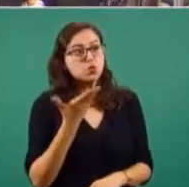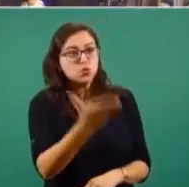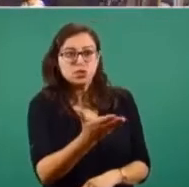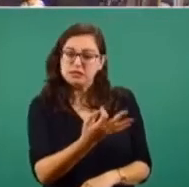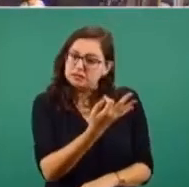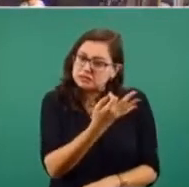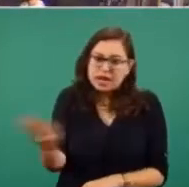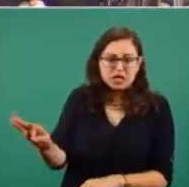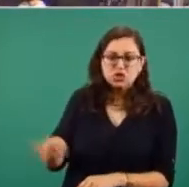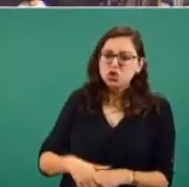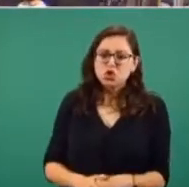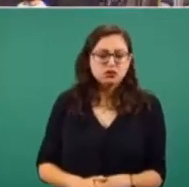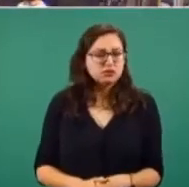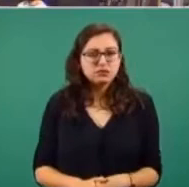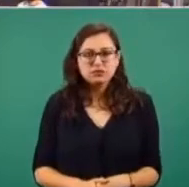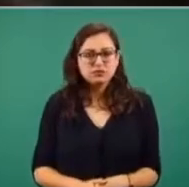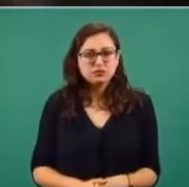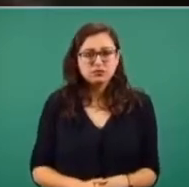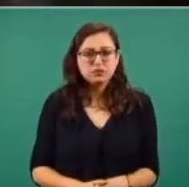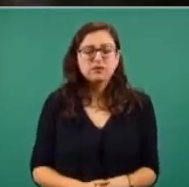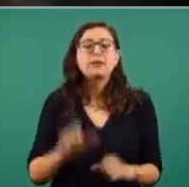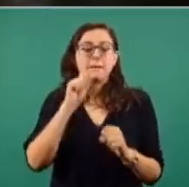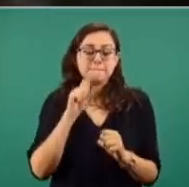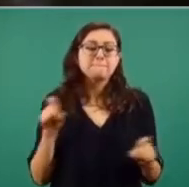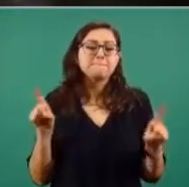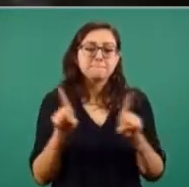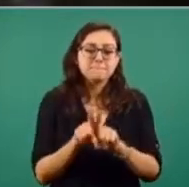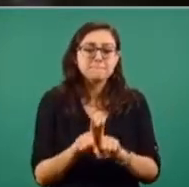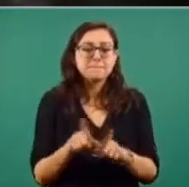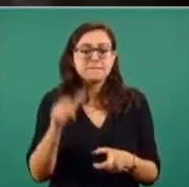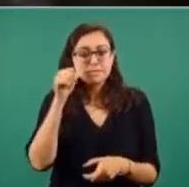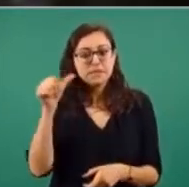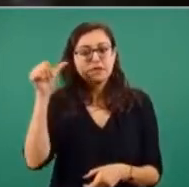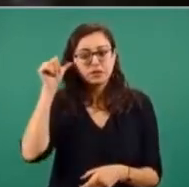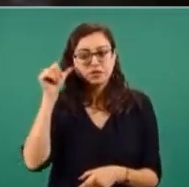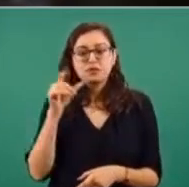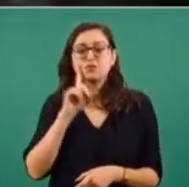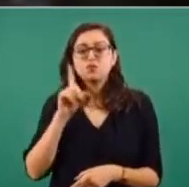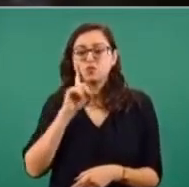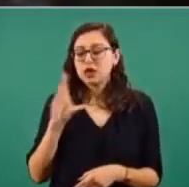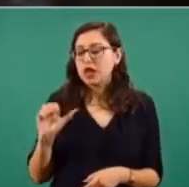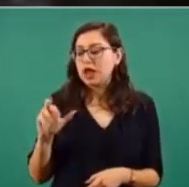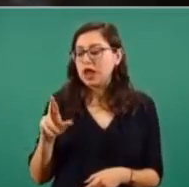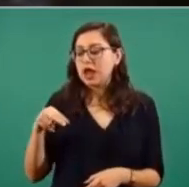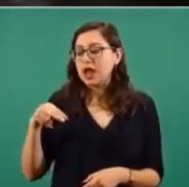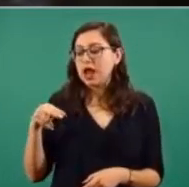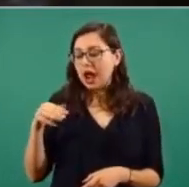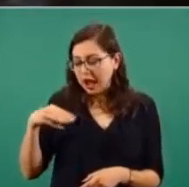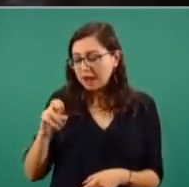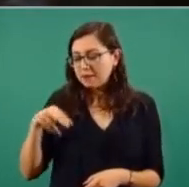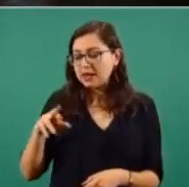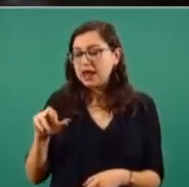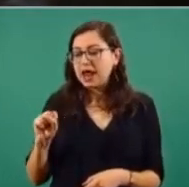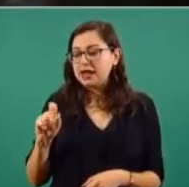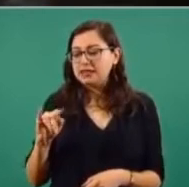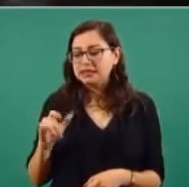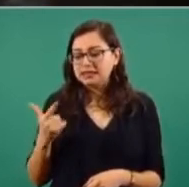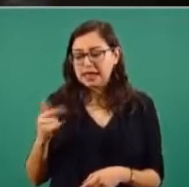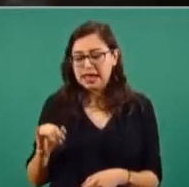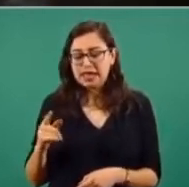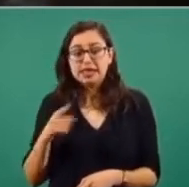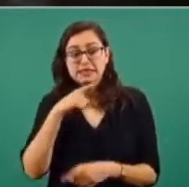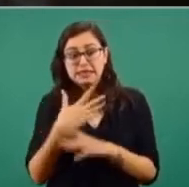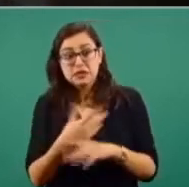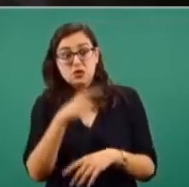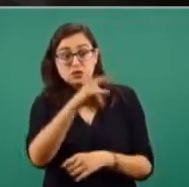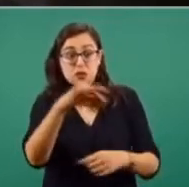otras víctimas y también parte de lo que ayer pudimos ver en una entrevista que le hizo Carmen Aristegui a Genaro Góngora Pimentel, él mencionaba que usted cambió su voto de último